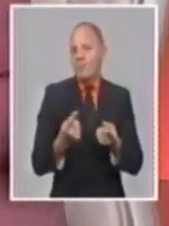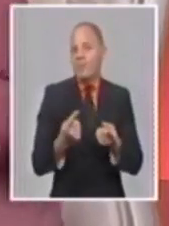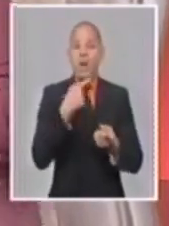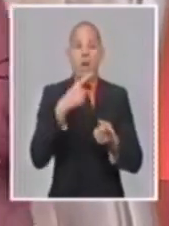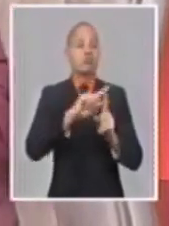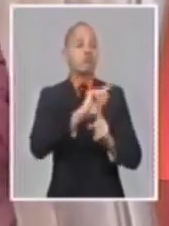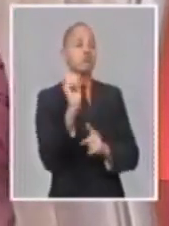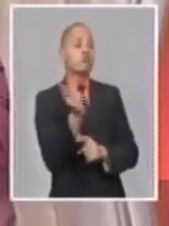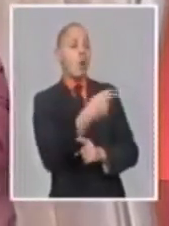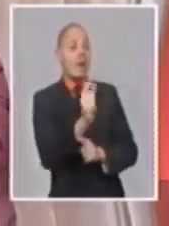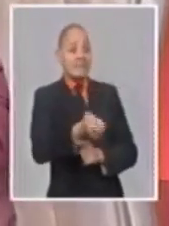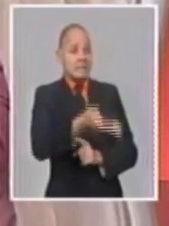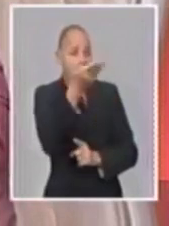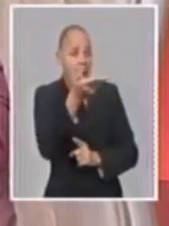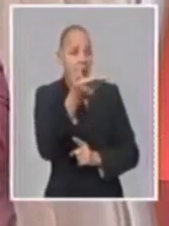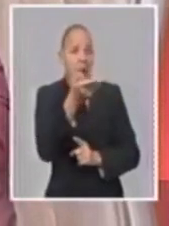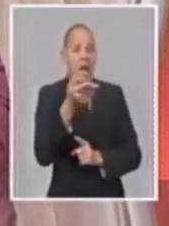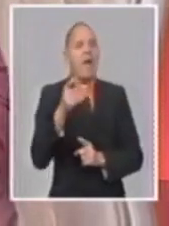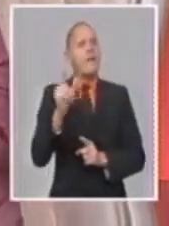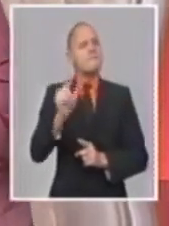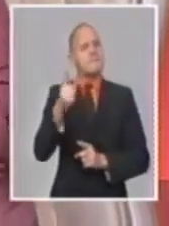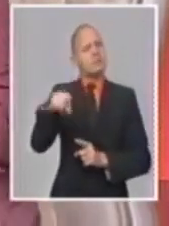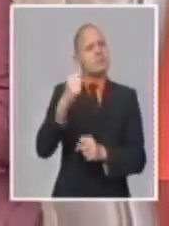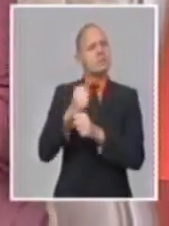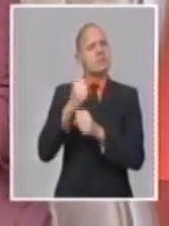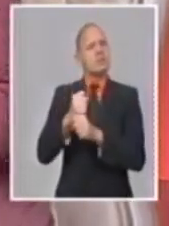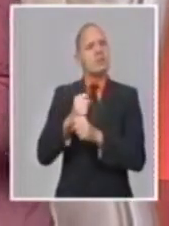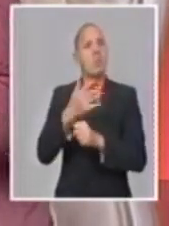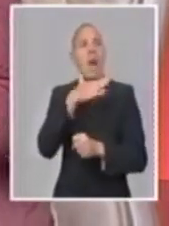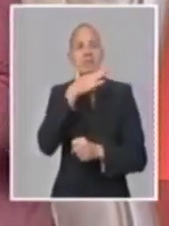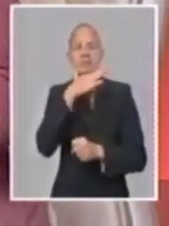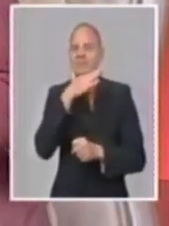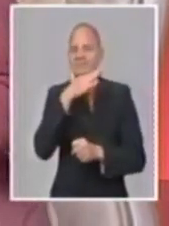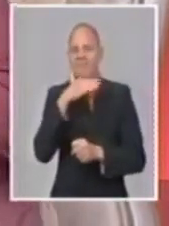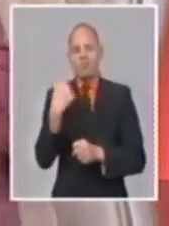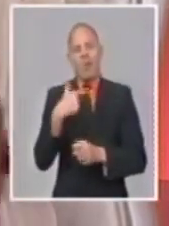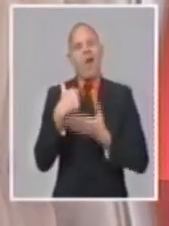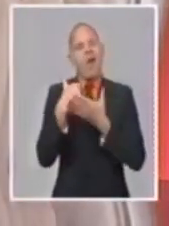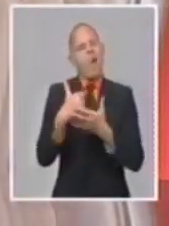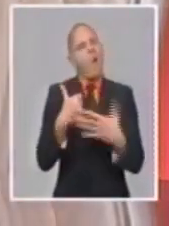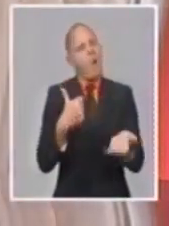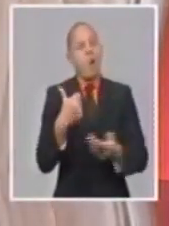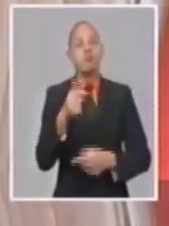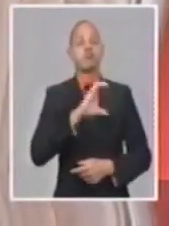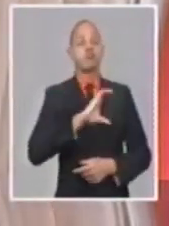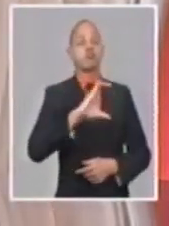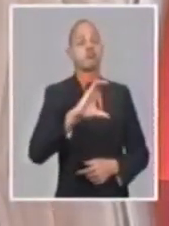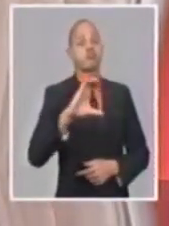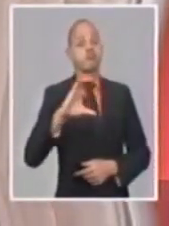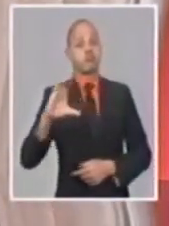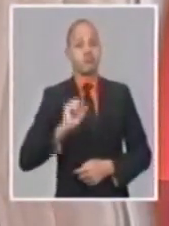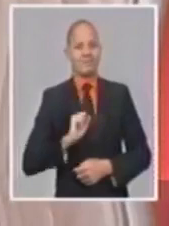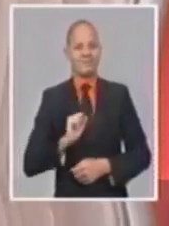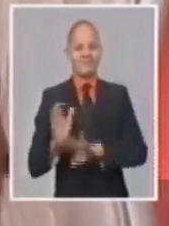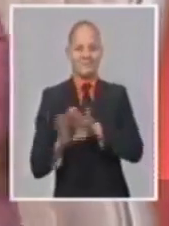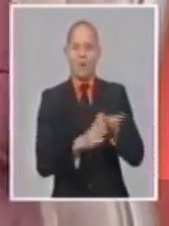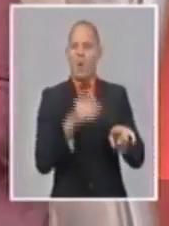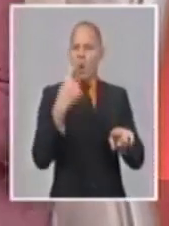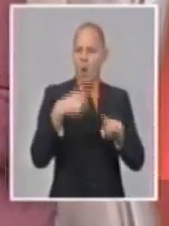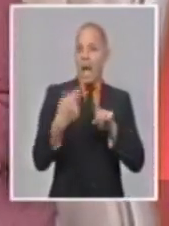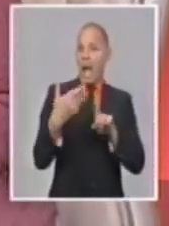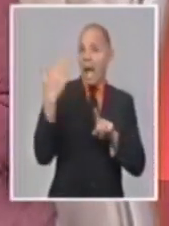de esos costos, sino también dar cumplimiento a otro lineamiento. A otro de los lineamientos que era ir eliminando subsidios